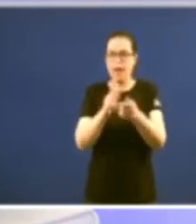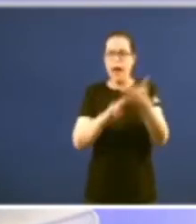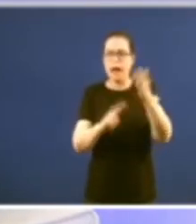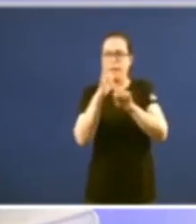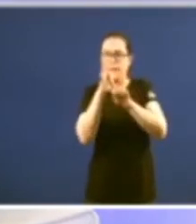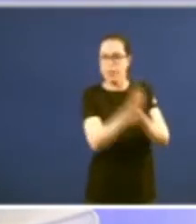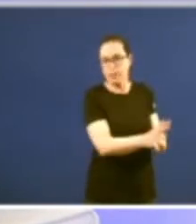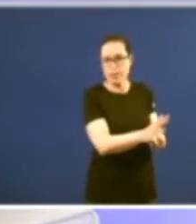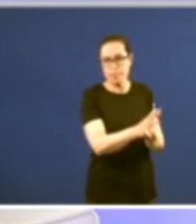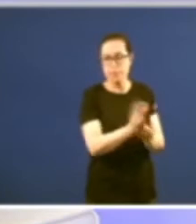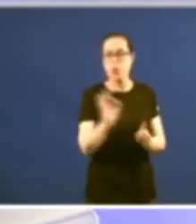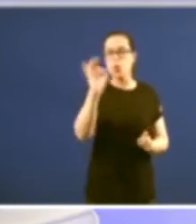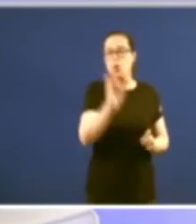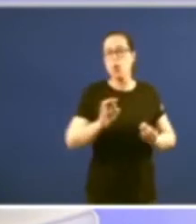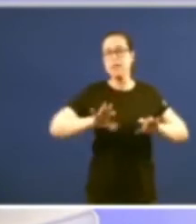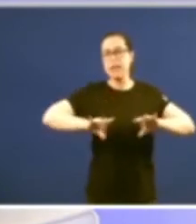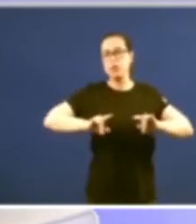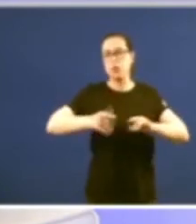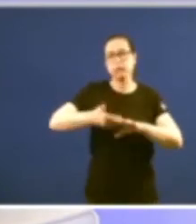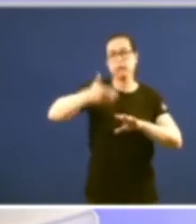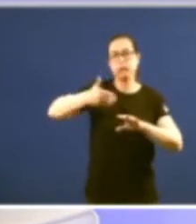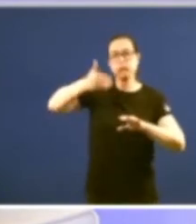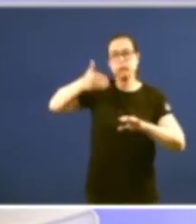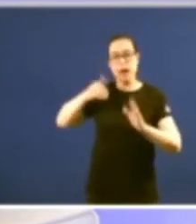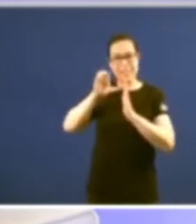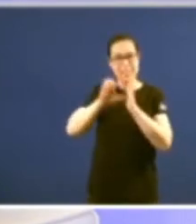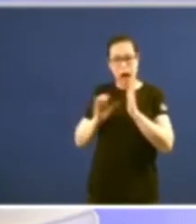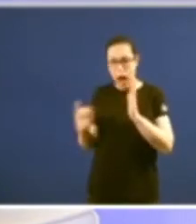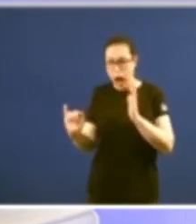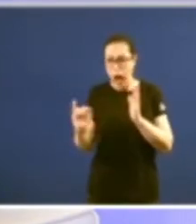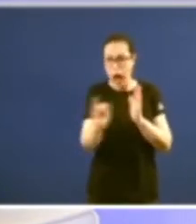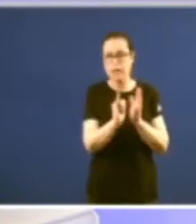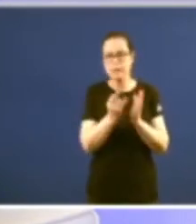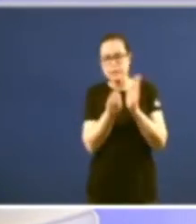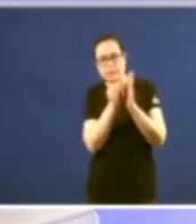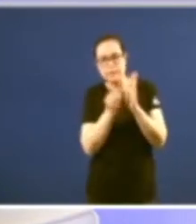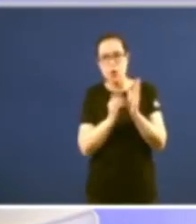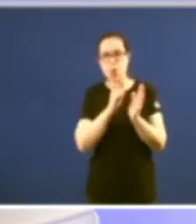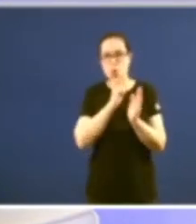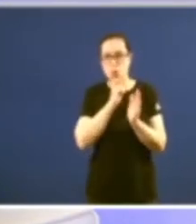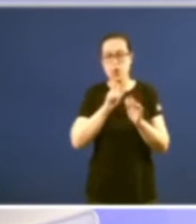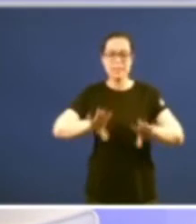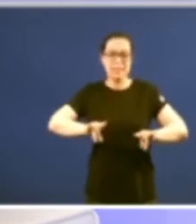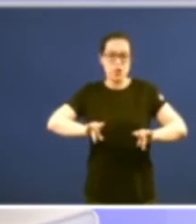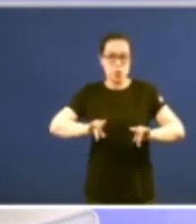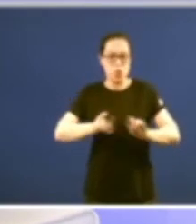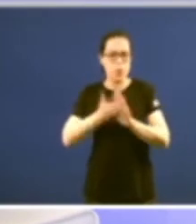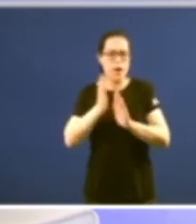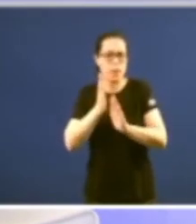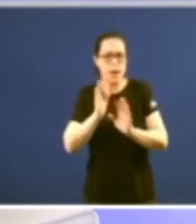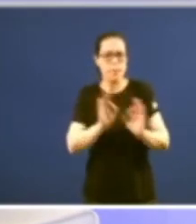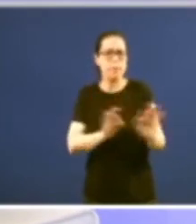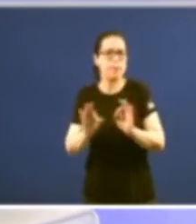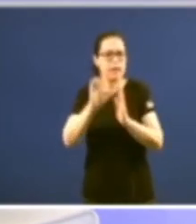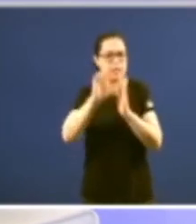territorios que no pasado plebiscitaron estatutos de autonomía e esos territorios que no pasado plebiscitaron ni xiquera se